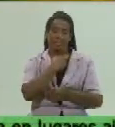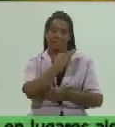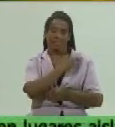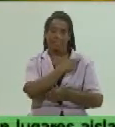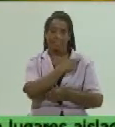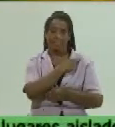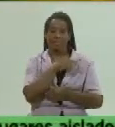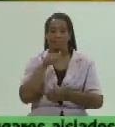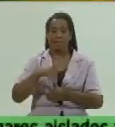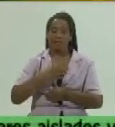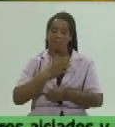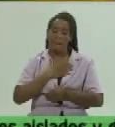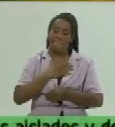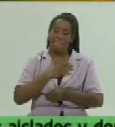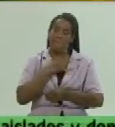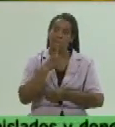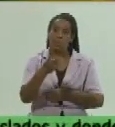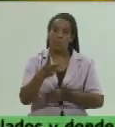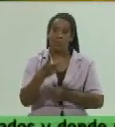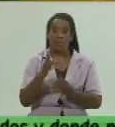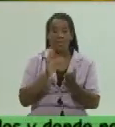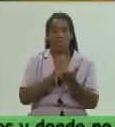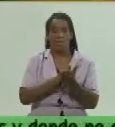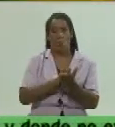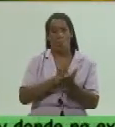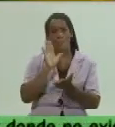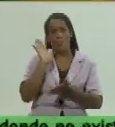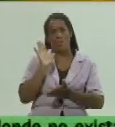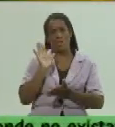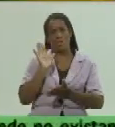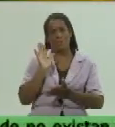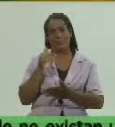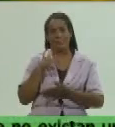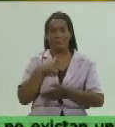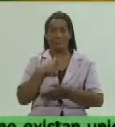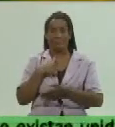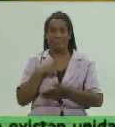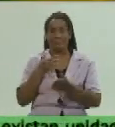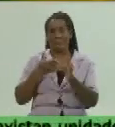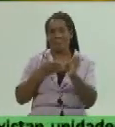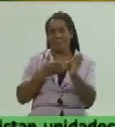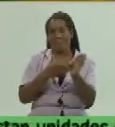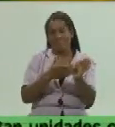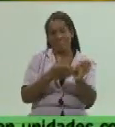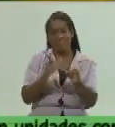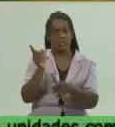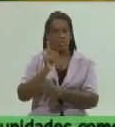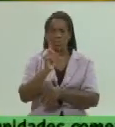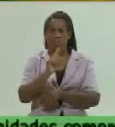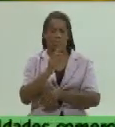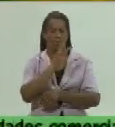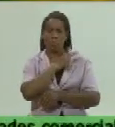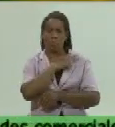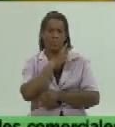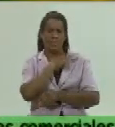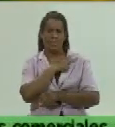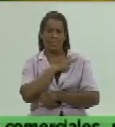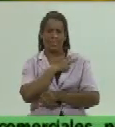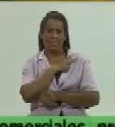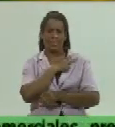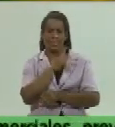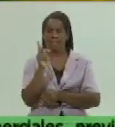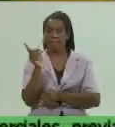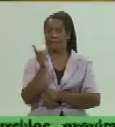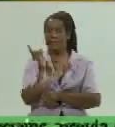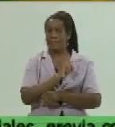de esa voluntad también de ese compromiso de esa disciplina no solamente por las autoridades sino lo que está demostrando la mayoría de nuestra población